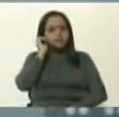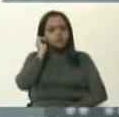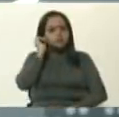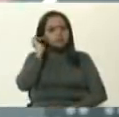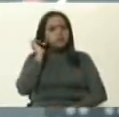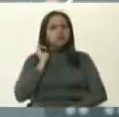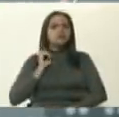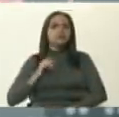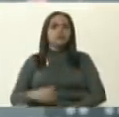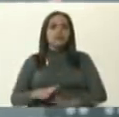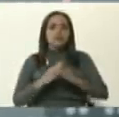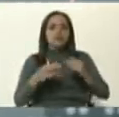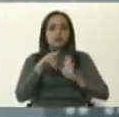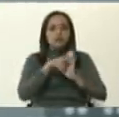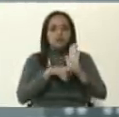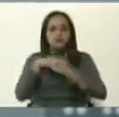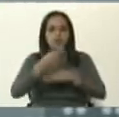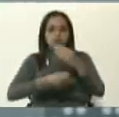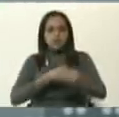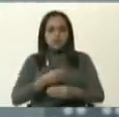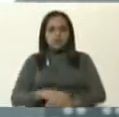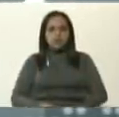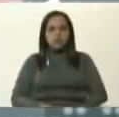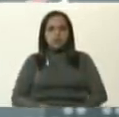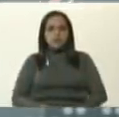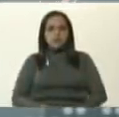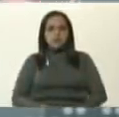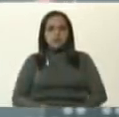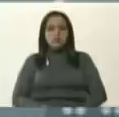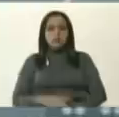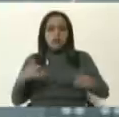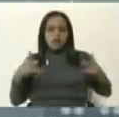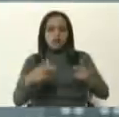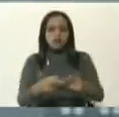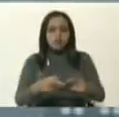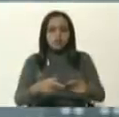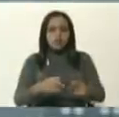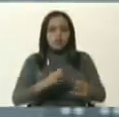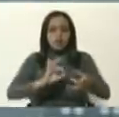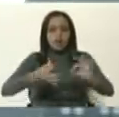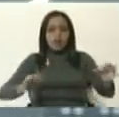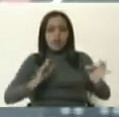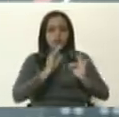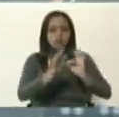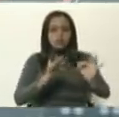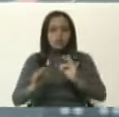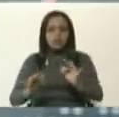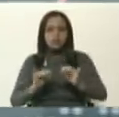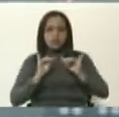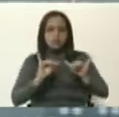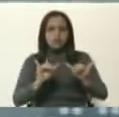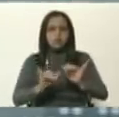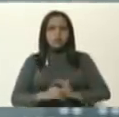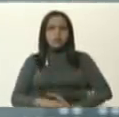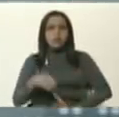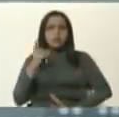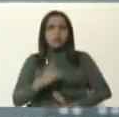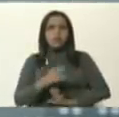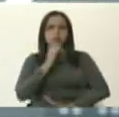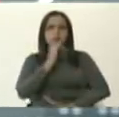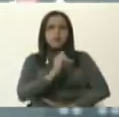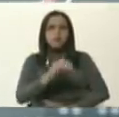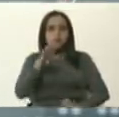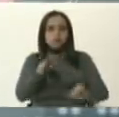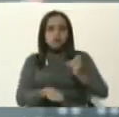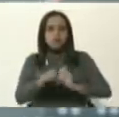se están tomando es para romper con las cadenas de contacto. En este sentido, debemos informar que en las